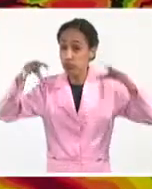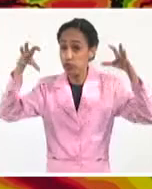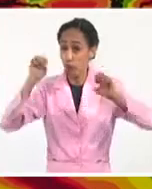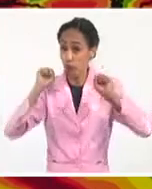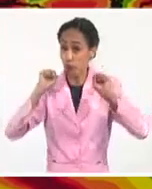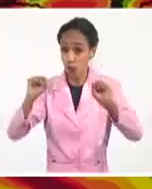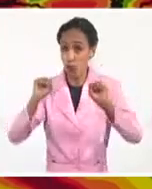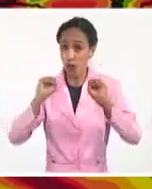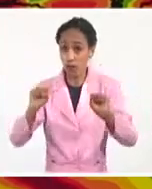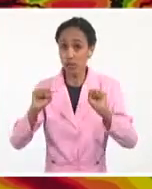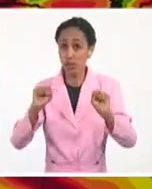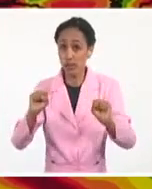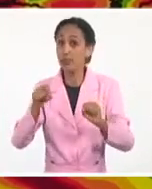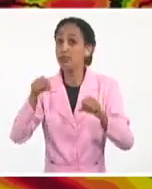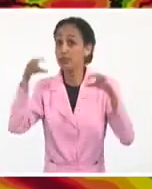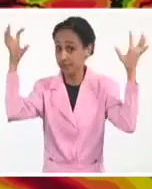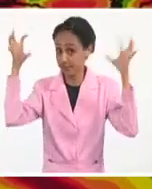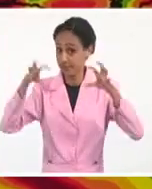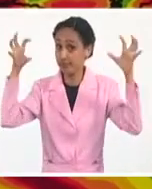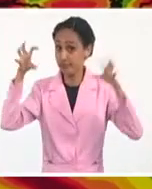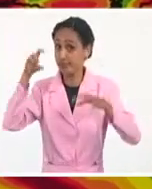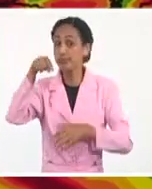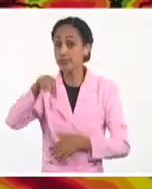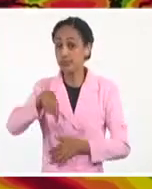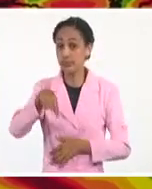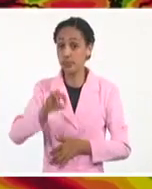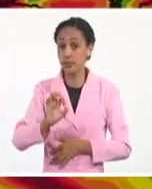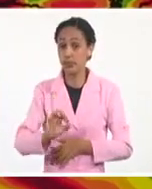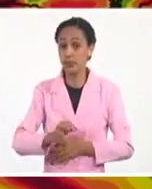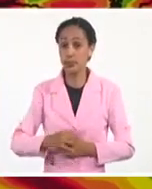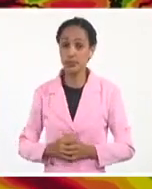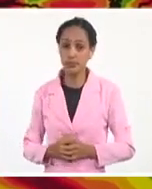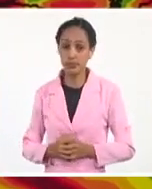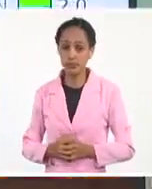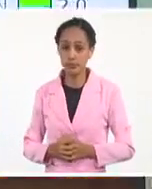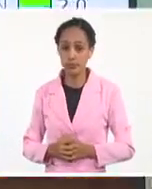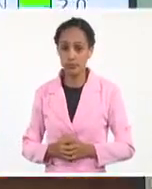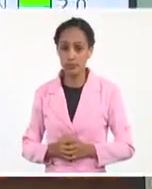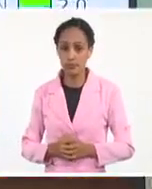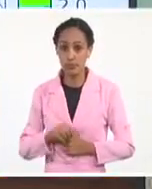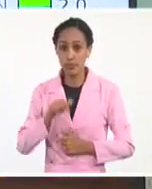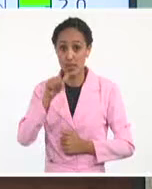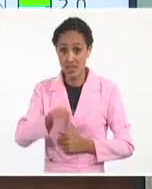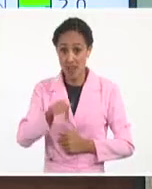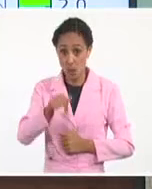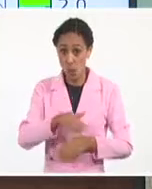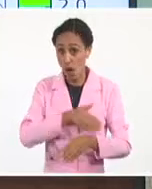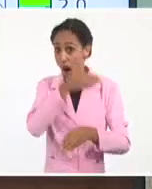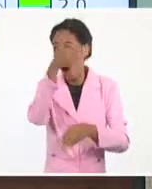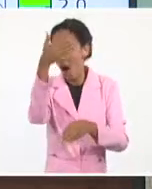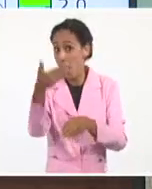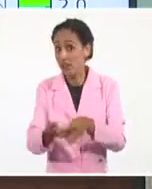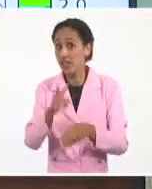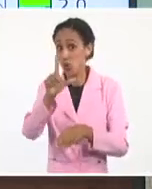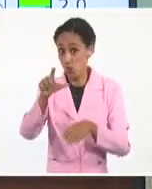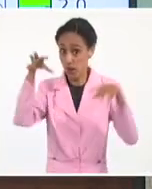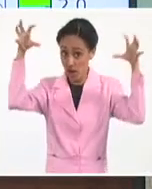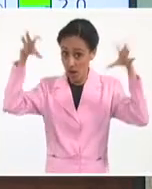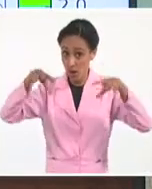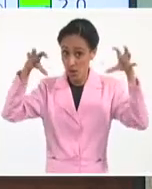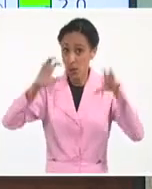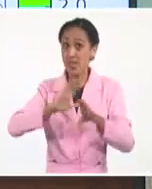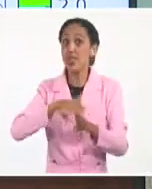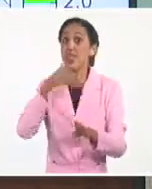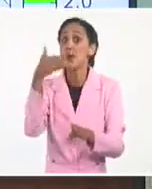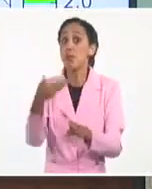cubano. Esto sería la lluvia desde ahora hasta el lunes. Y si le sumamos la